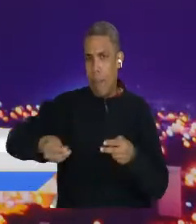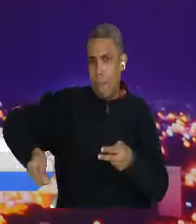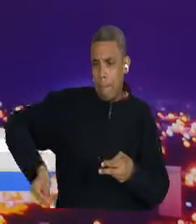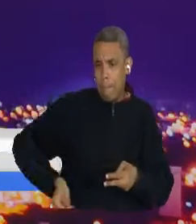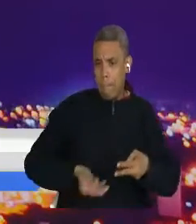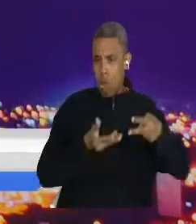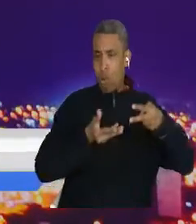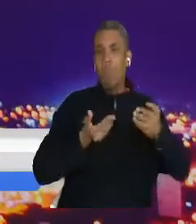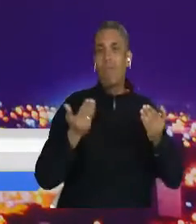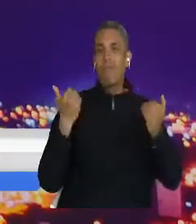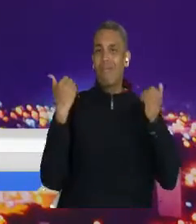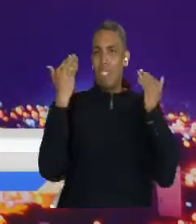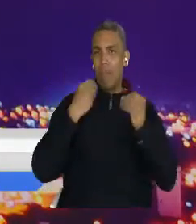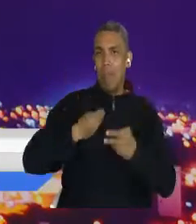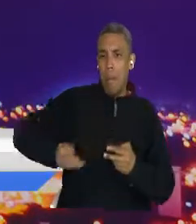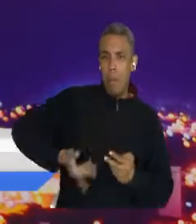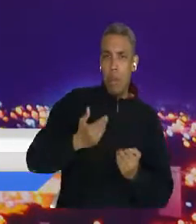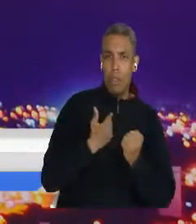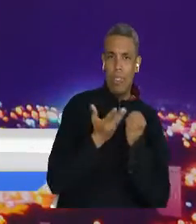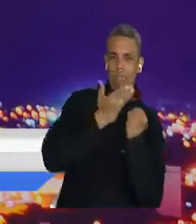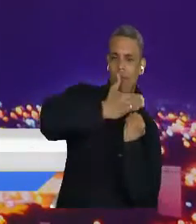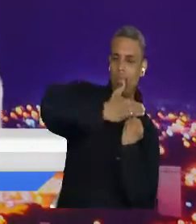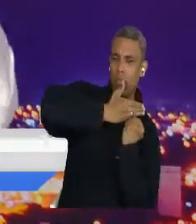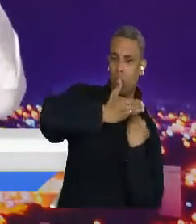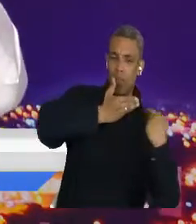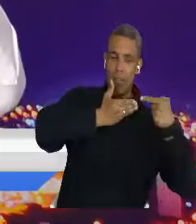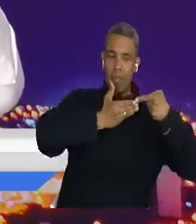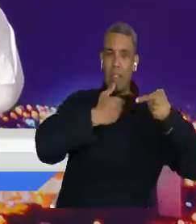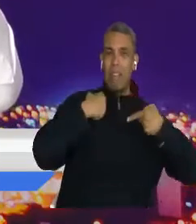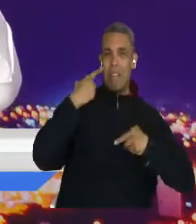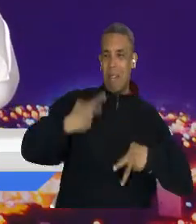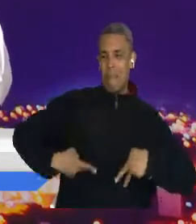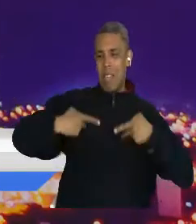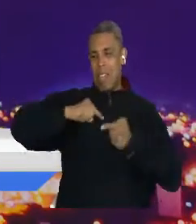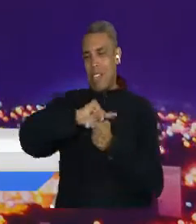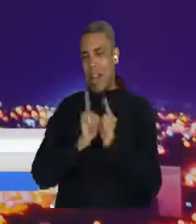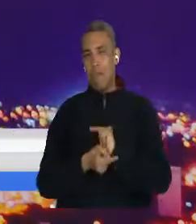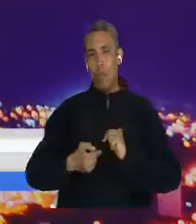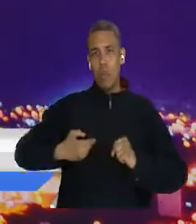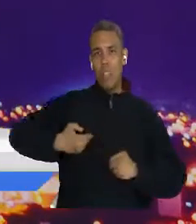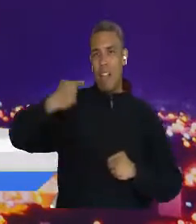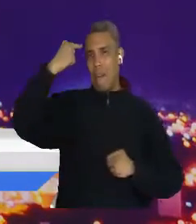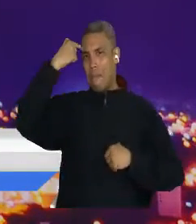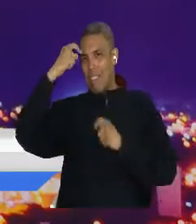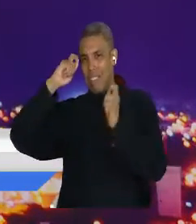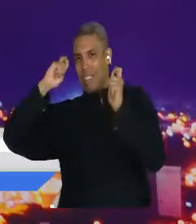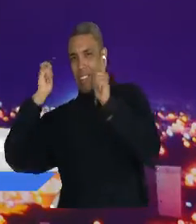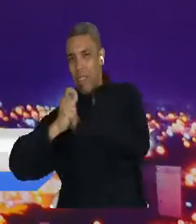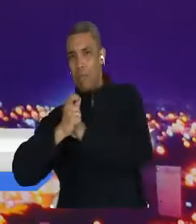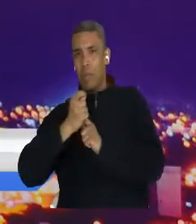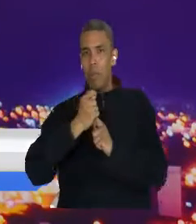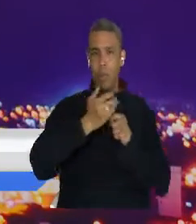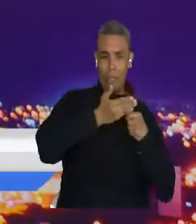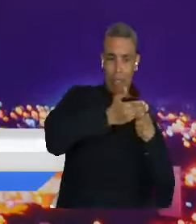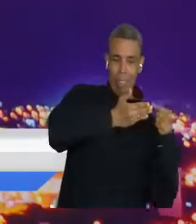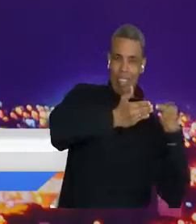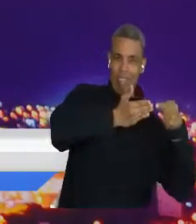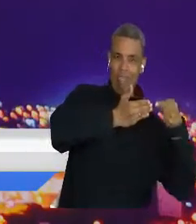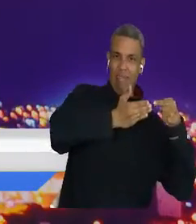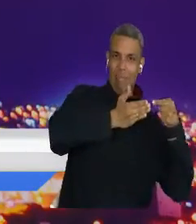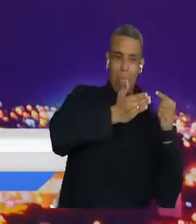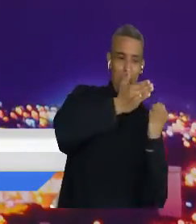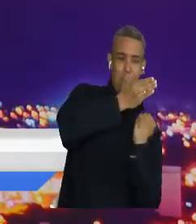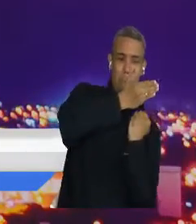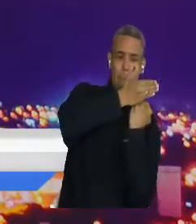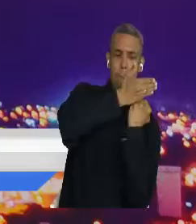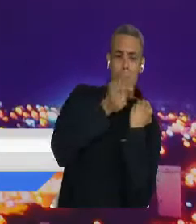elemento que transforma, que cambia nuestra manera de pensar. hoy la ciudad requiere de un cambio